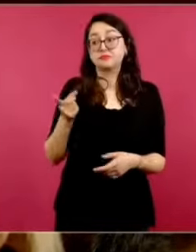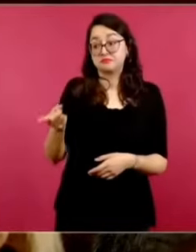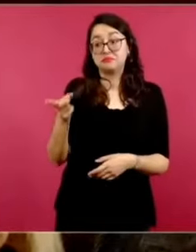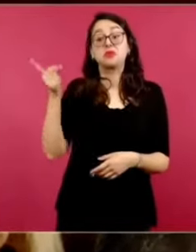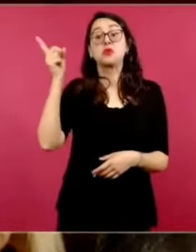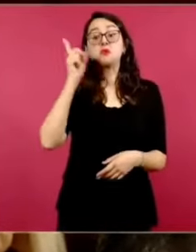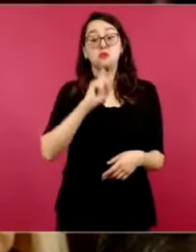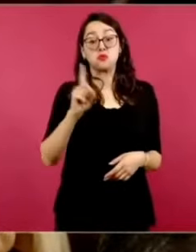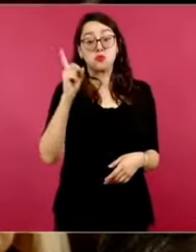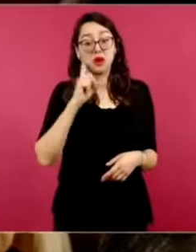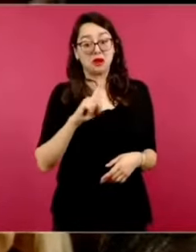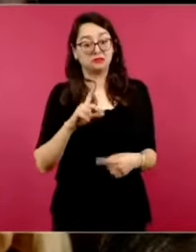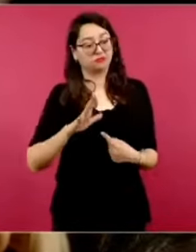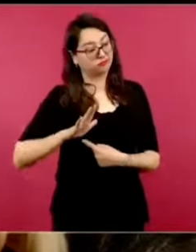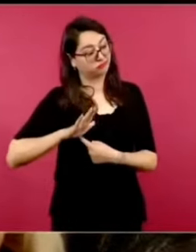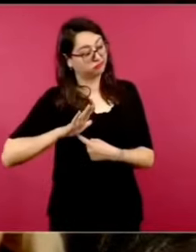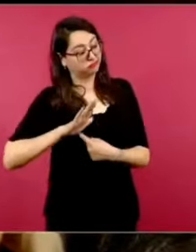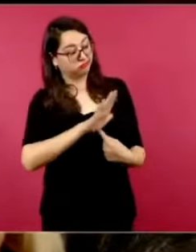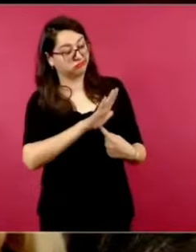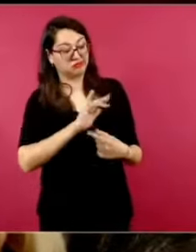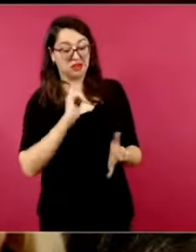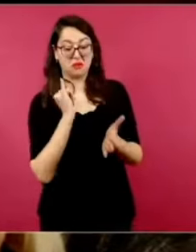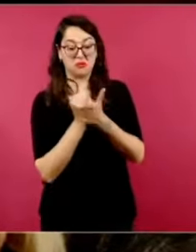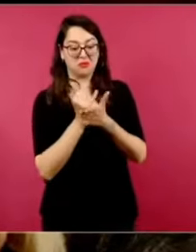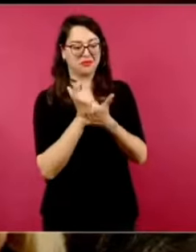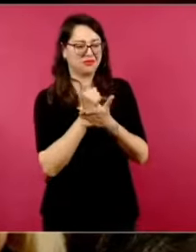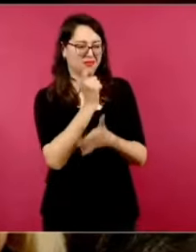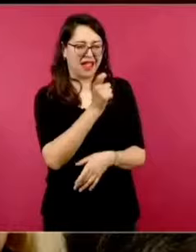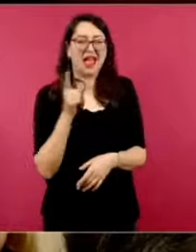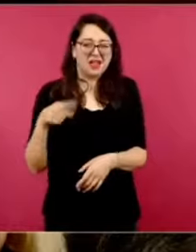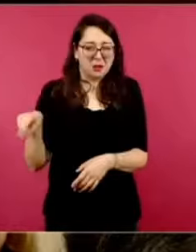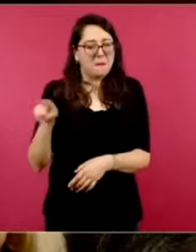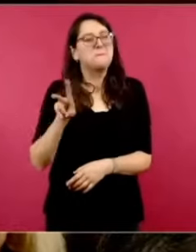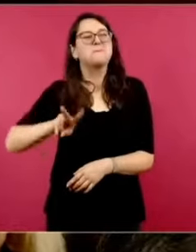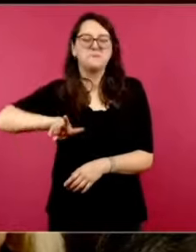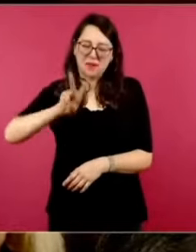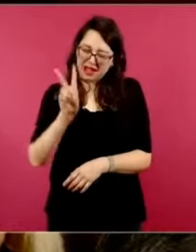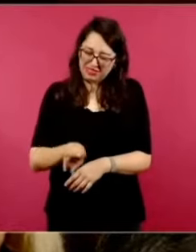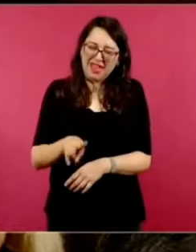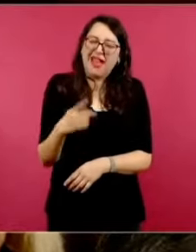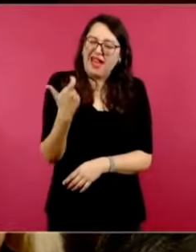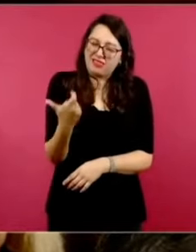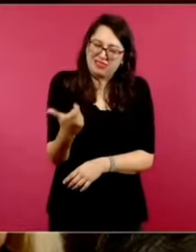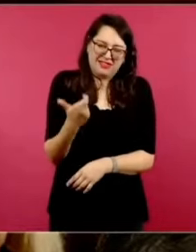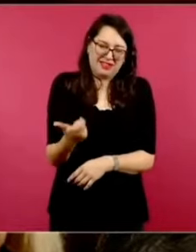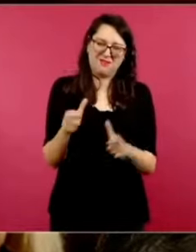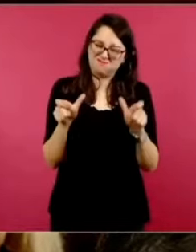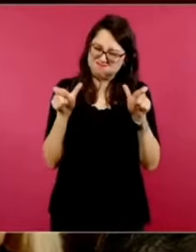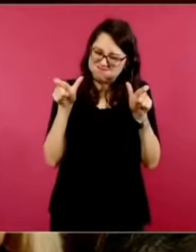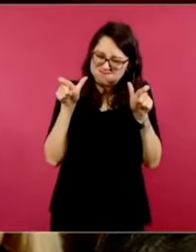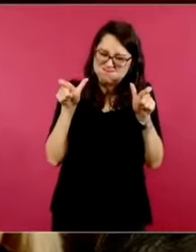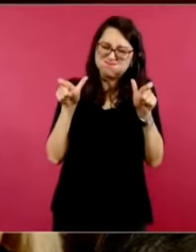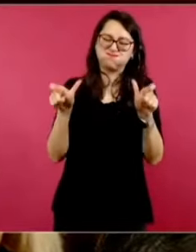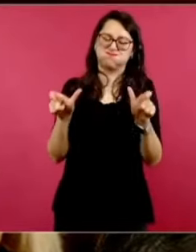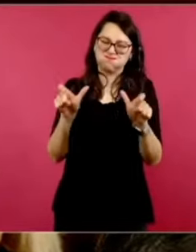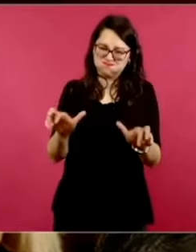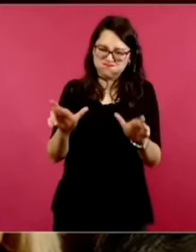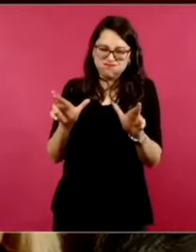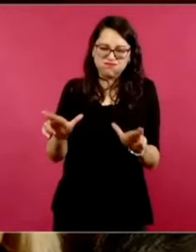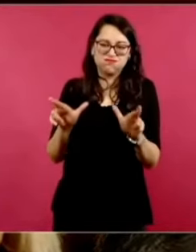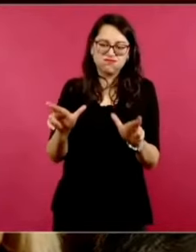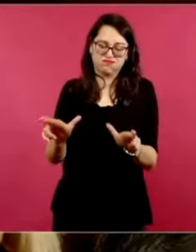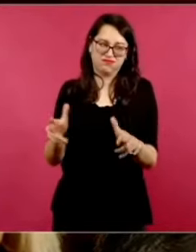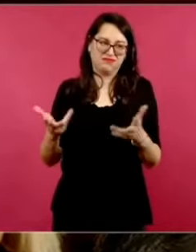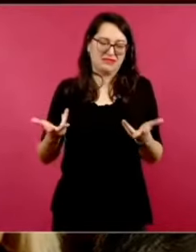estamos hablando de gente de la élite, gente de muchísimo dinero y preguntarle, presidente,